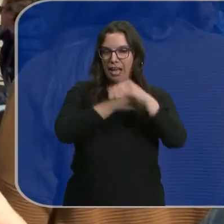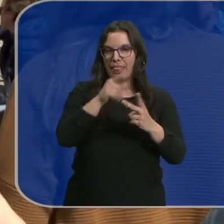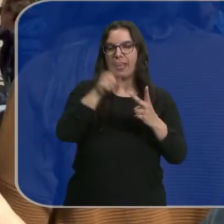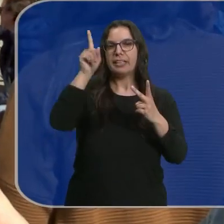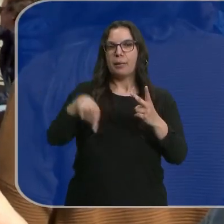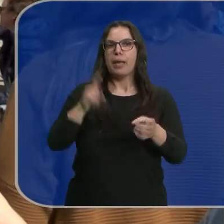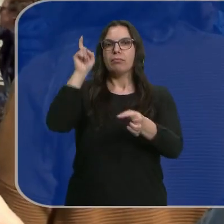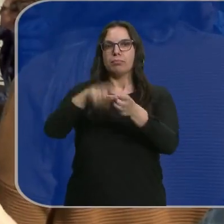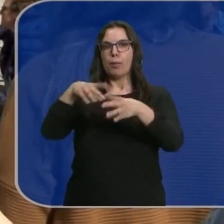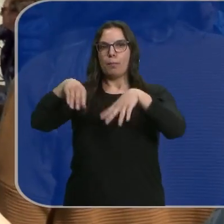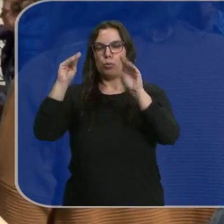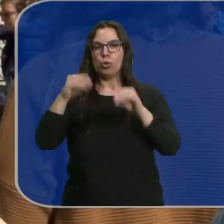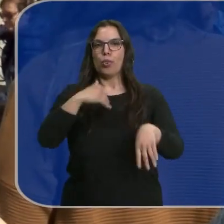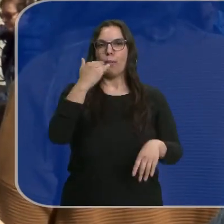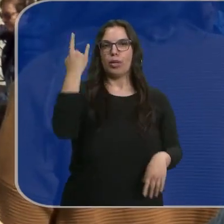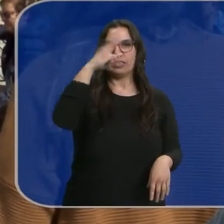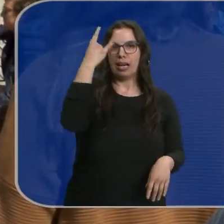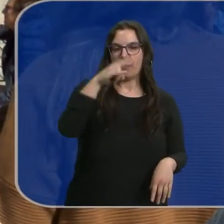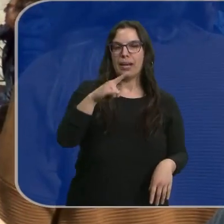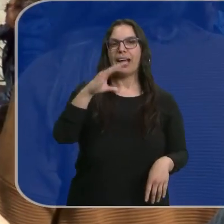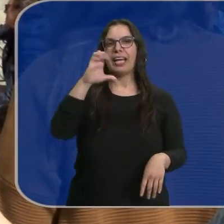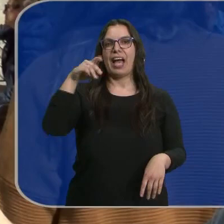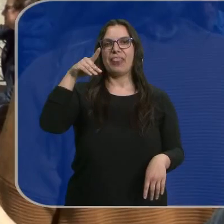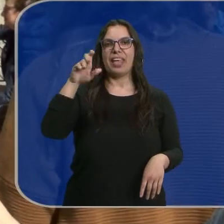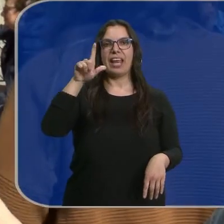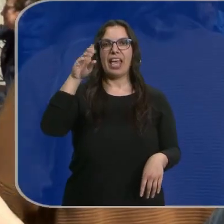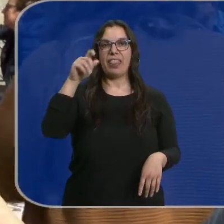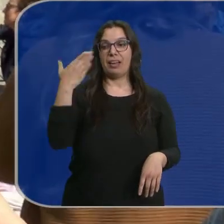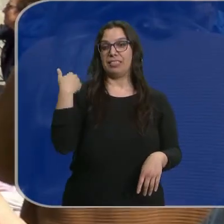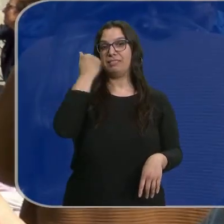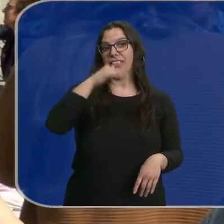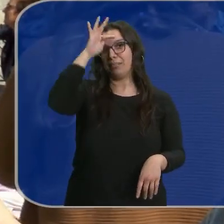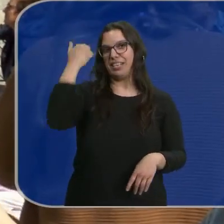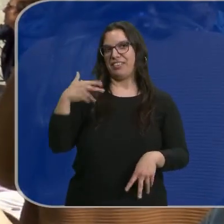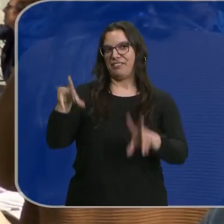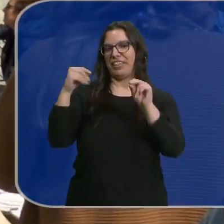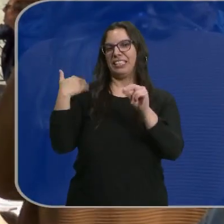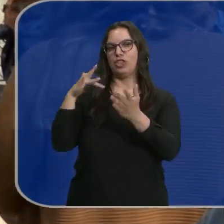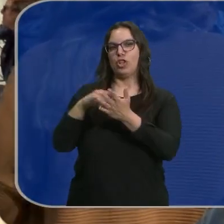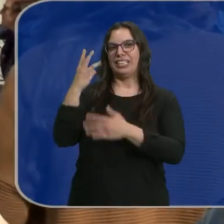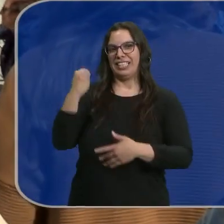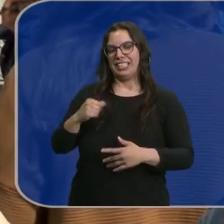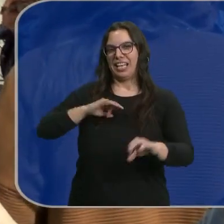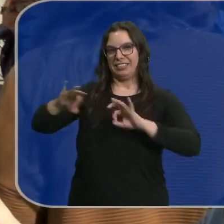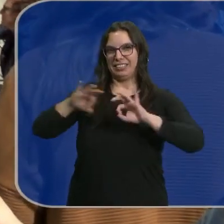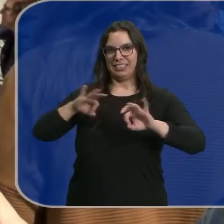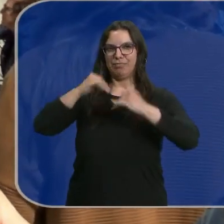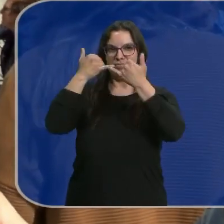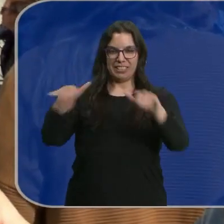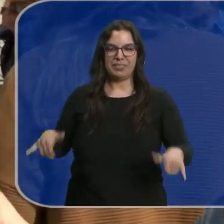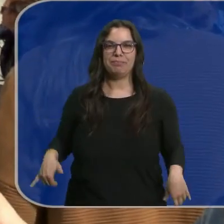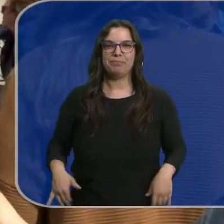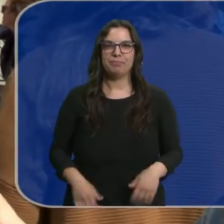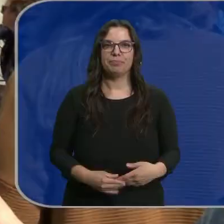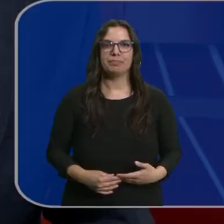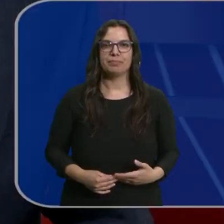presencia en Burgos, Zamora, Salamanca y en Candeleda ya terminado el fin de semana pasado que ha habido también tres días de festival.